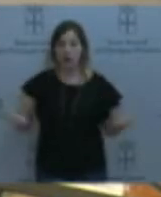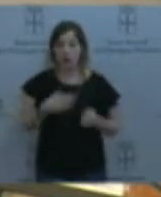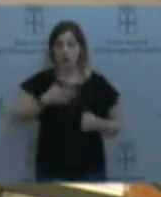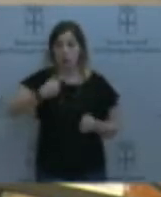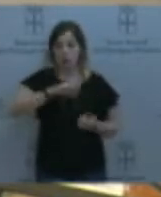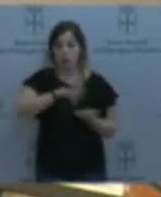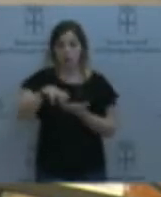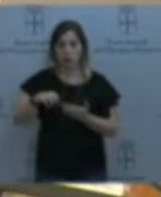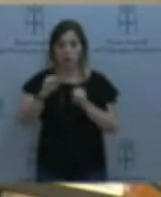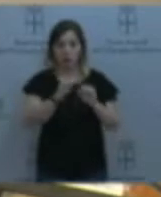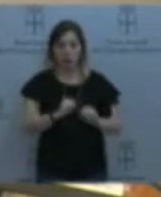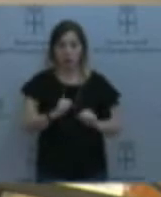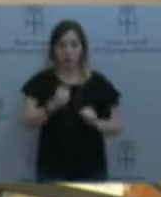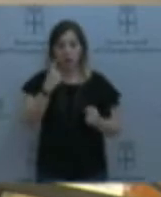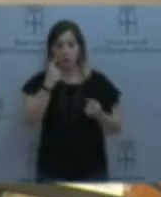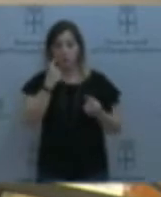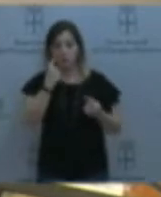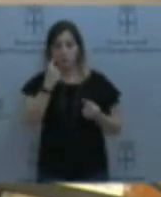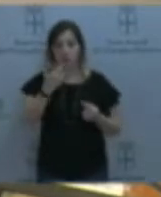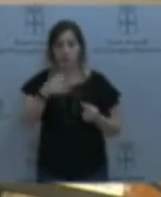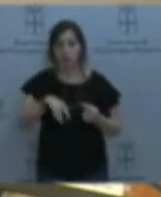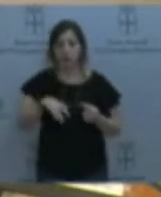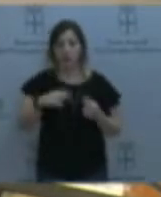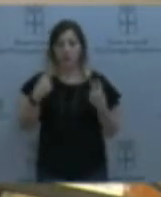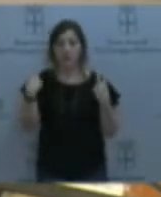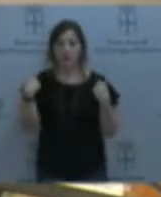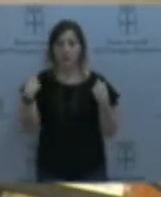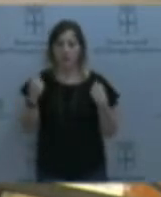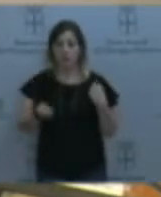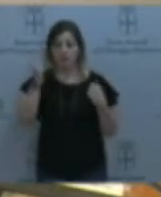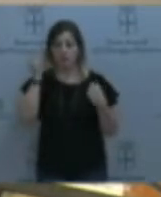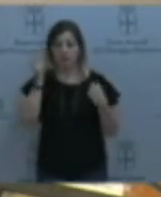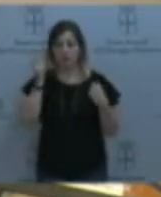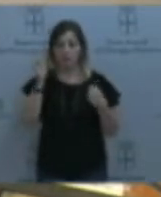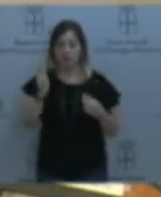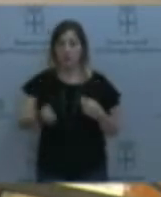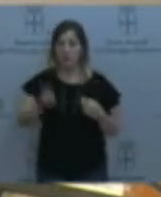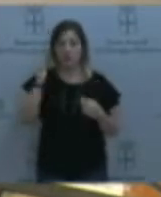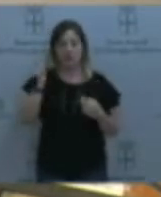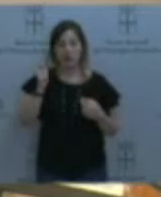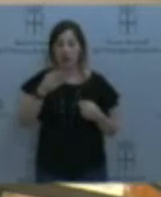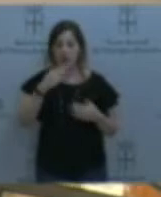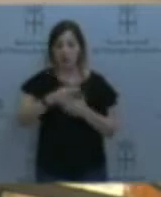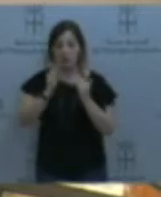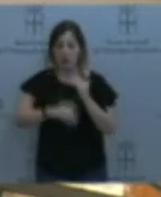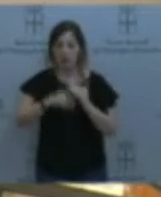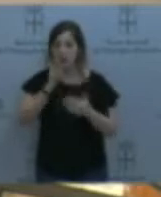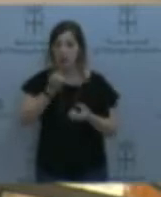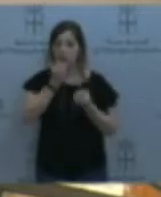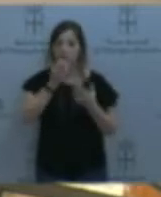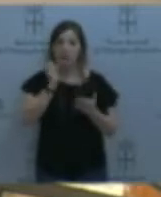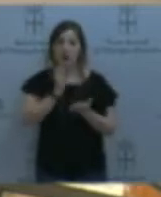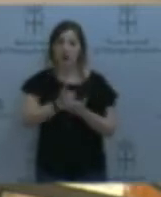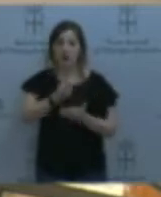de Menores. Ahora paso a decirle cuáles son los retos que estamos interviniendo con más intensidad en el último